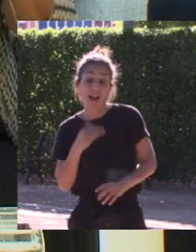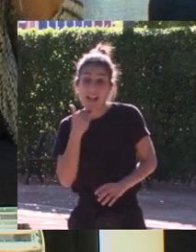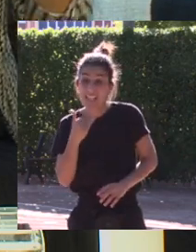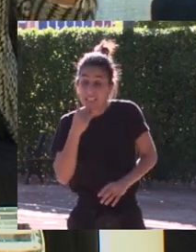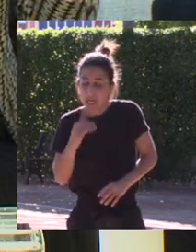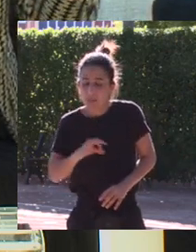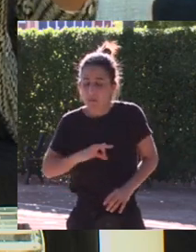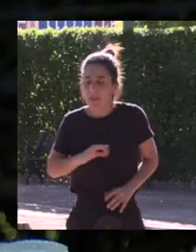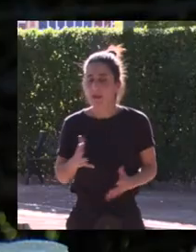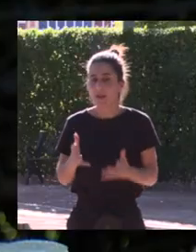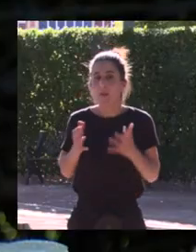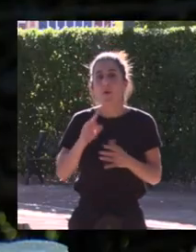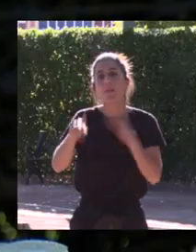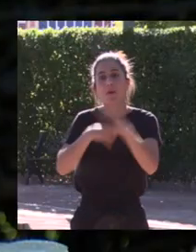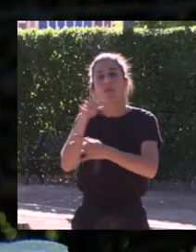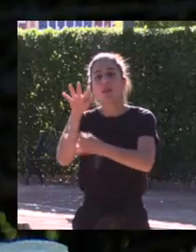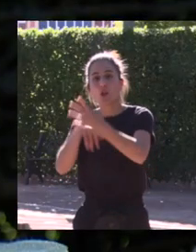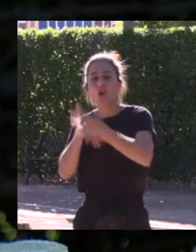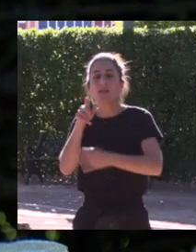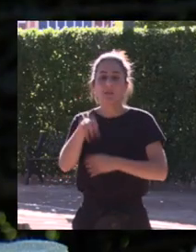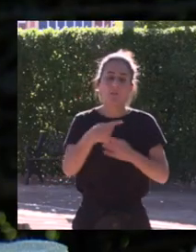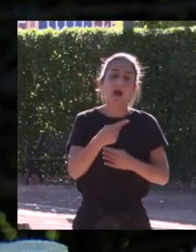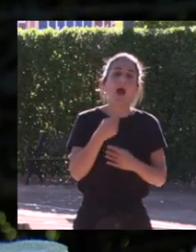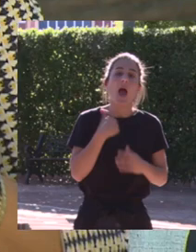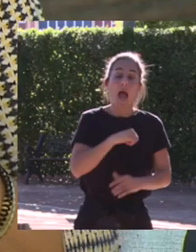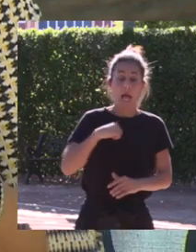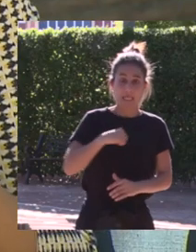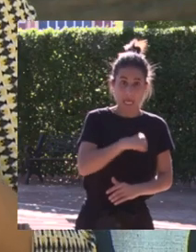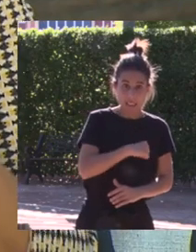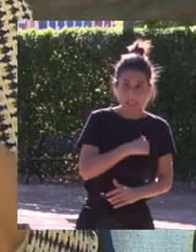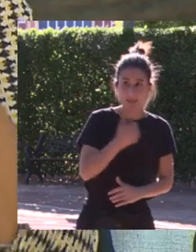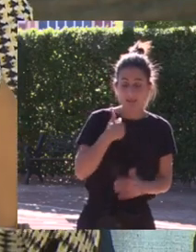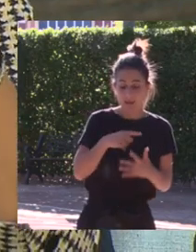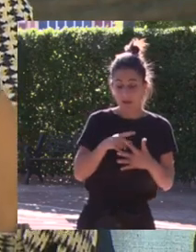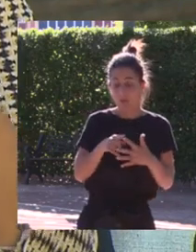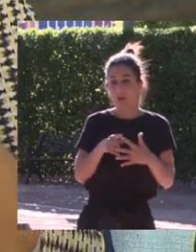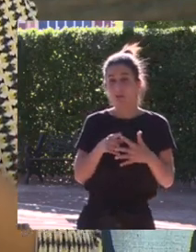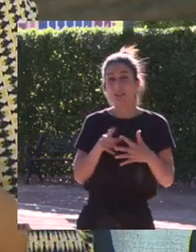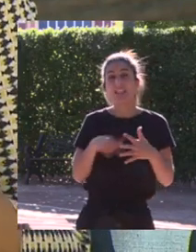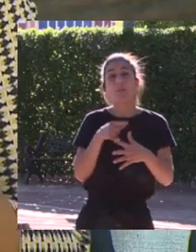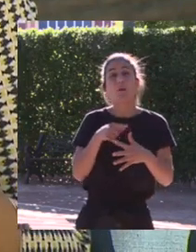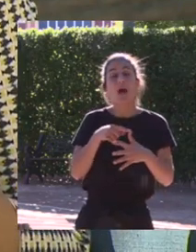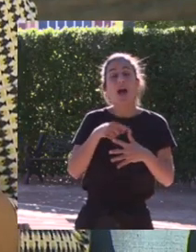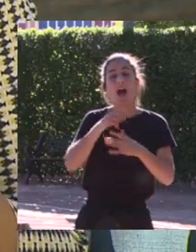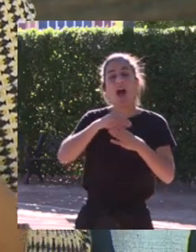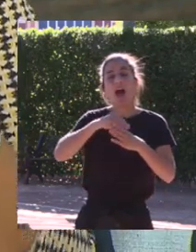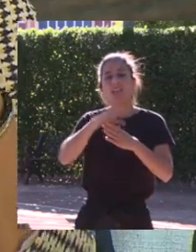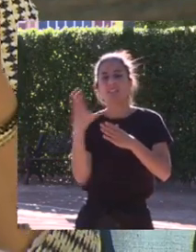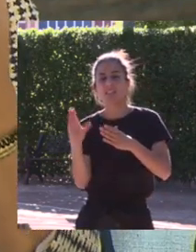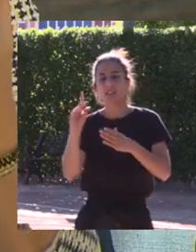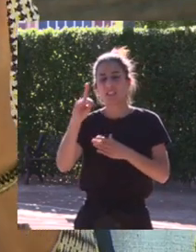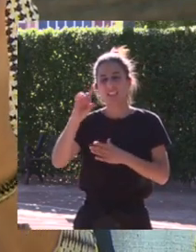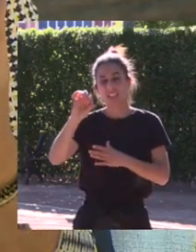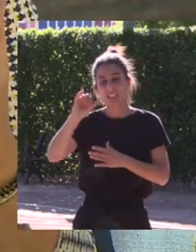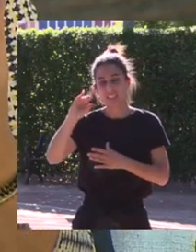color luego evidentemente Barcelona y Atlanta son los que fueron ya vamos por cuatro y a Sidney podía haber llegado perfectamente de